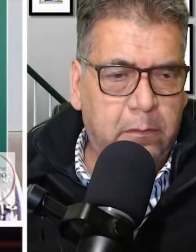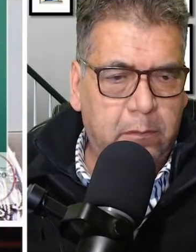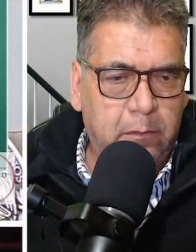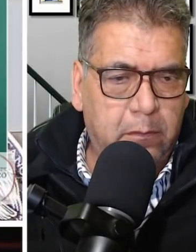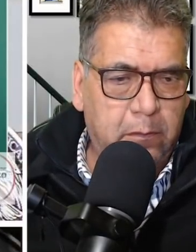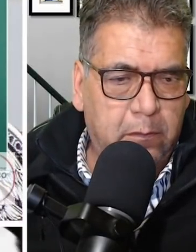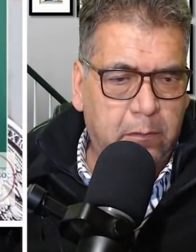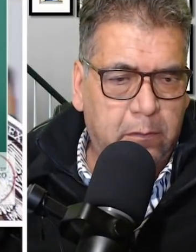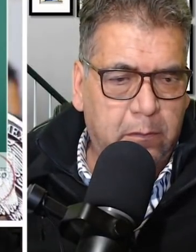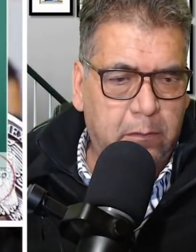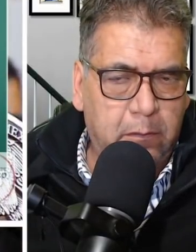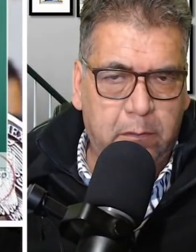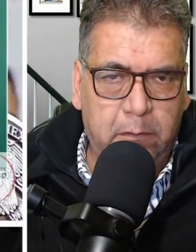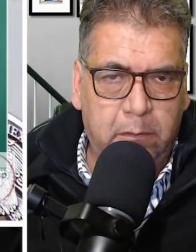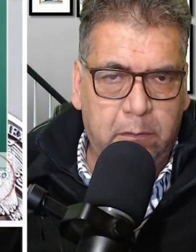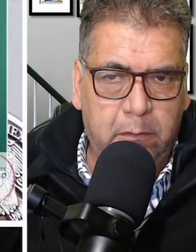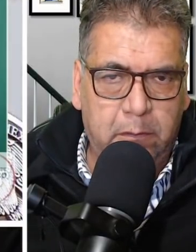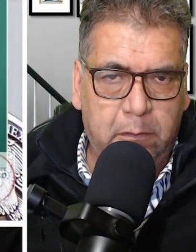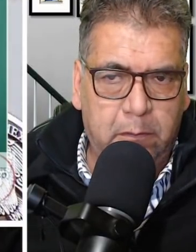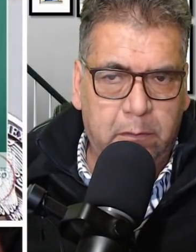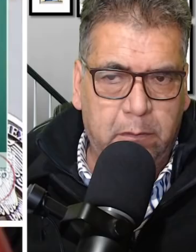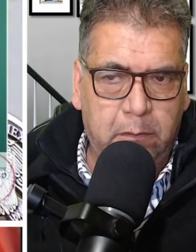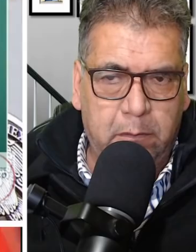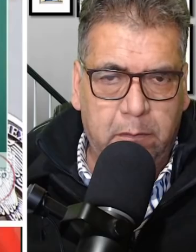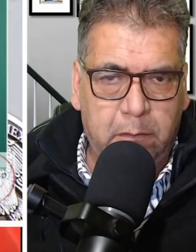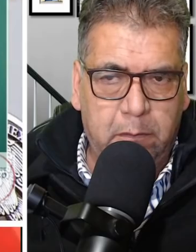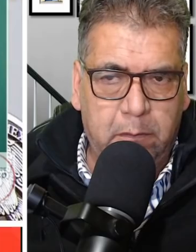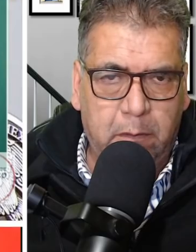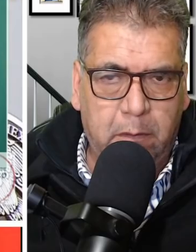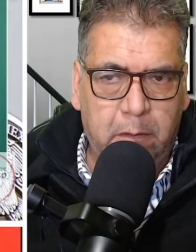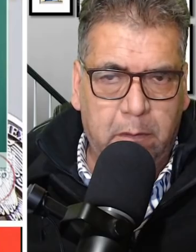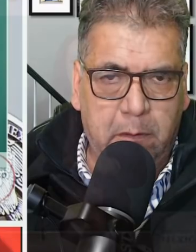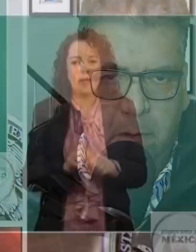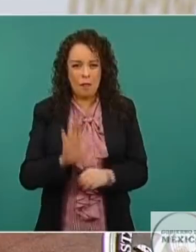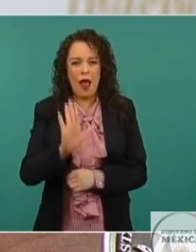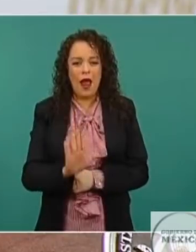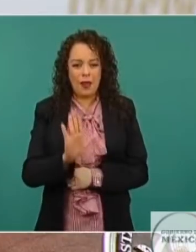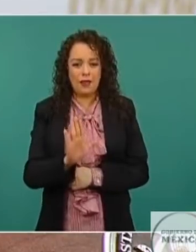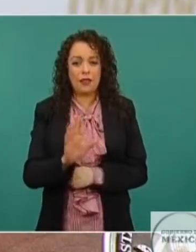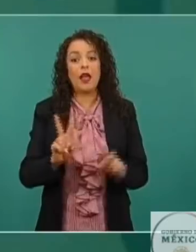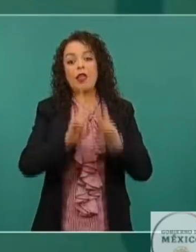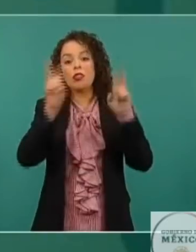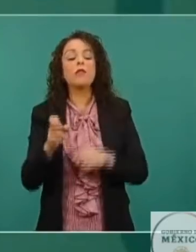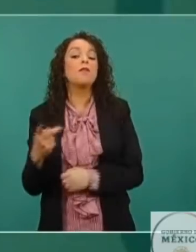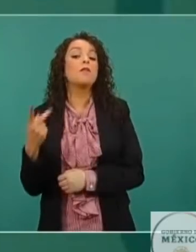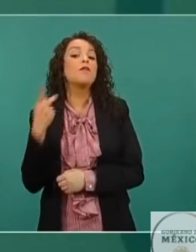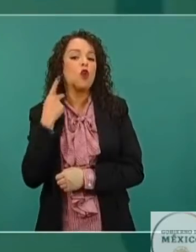Eran como socios, políticamente hablando.